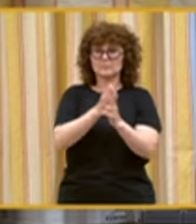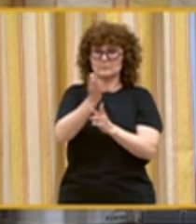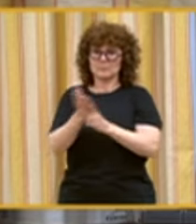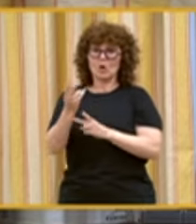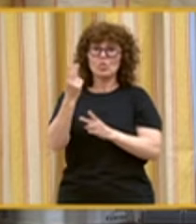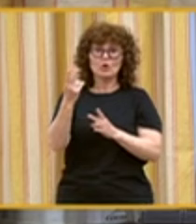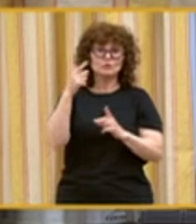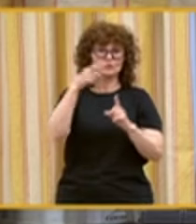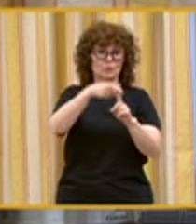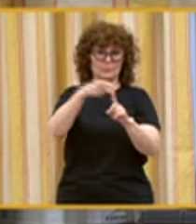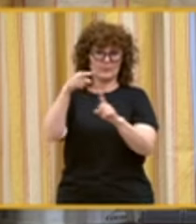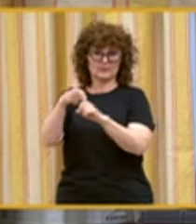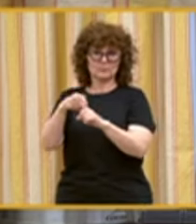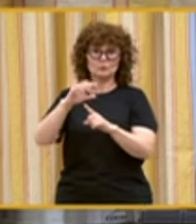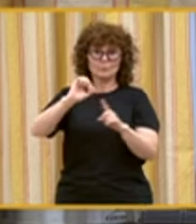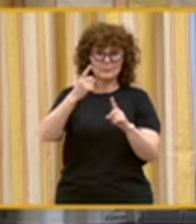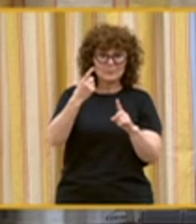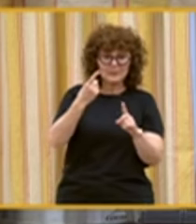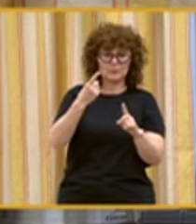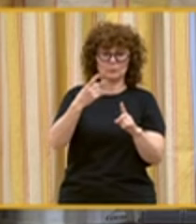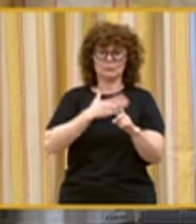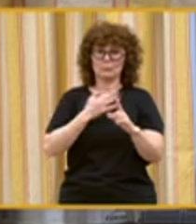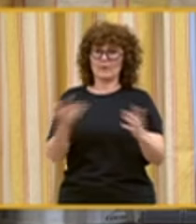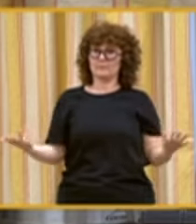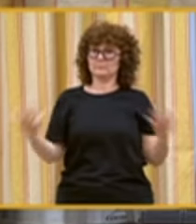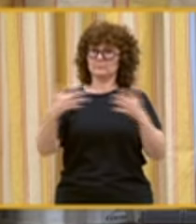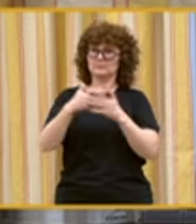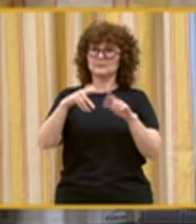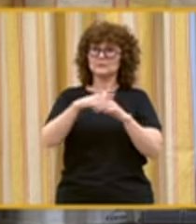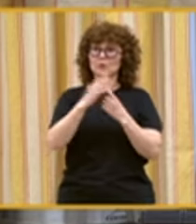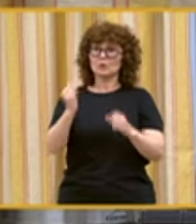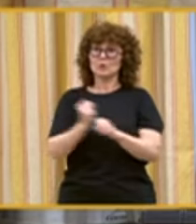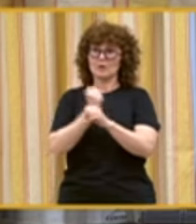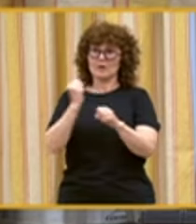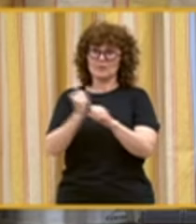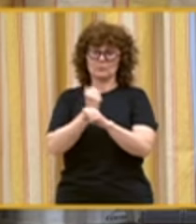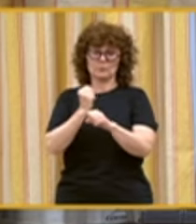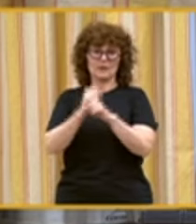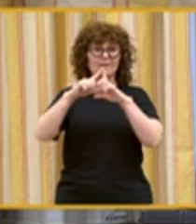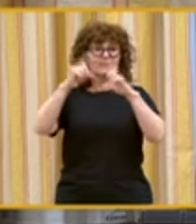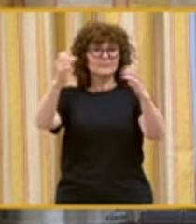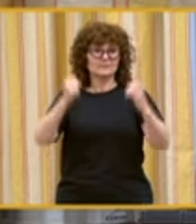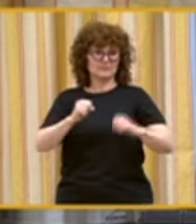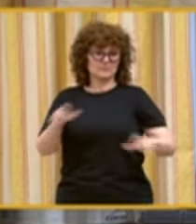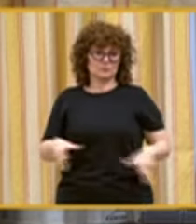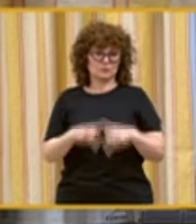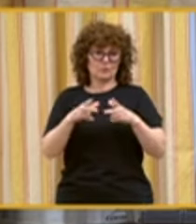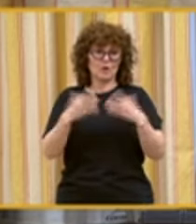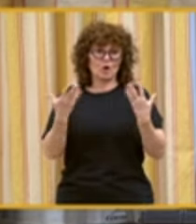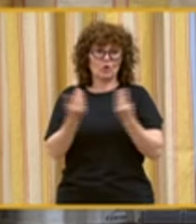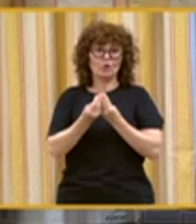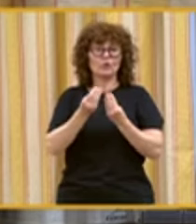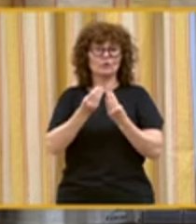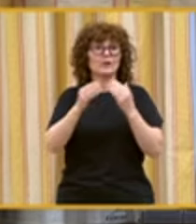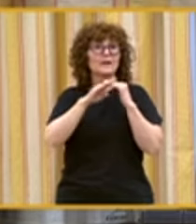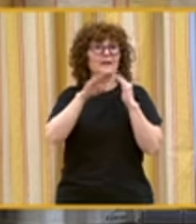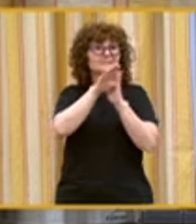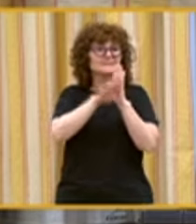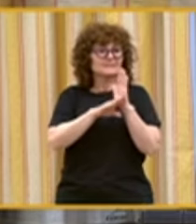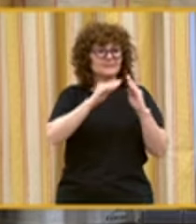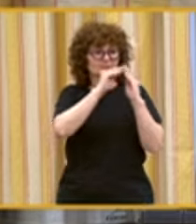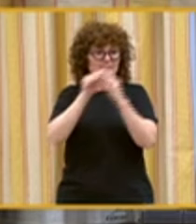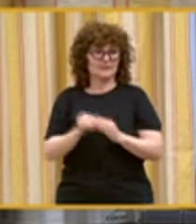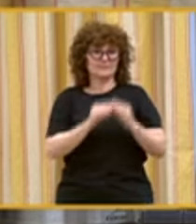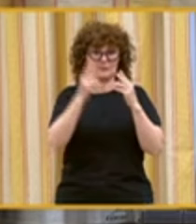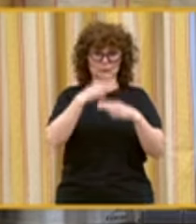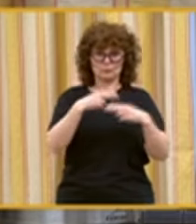La primera es alcanzar una convergencia de las condiciones laborales de las entidades sociales con los estándares públicos de retribución